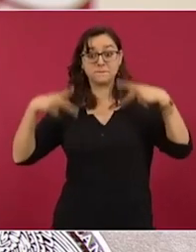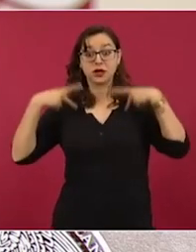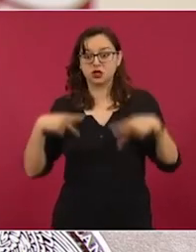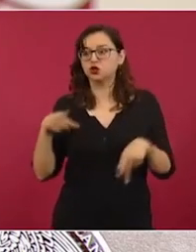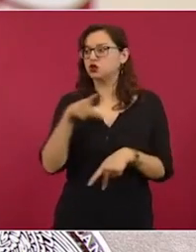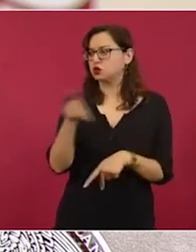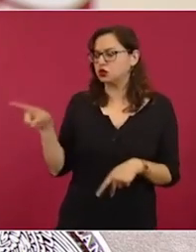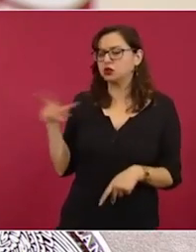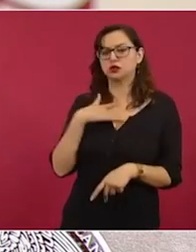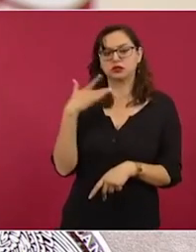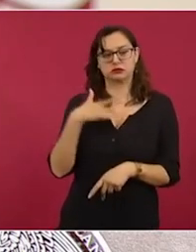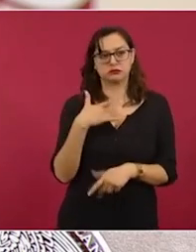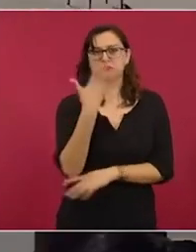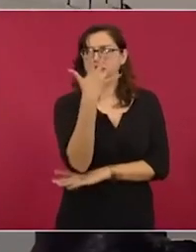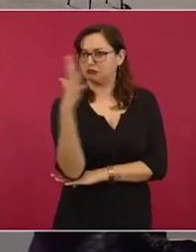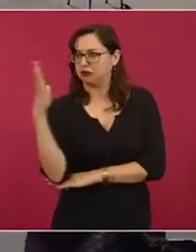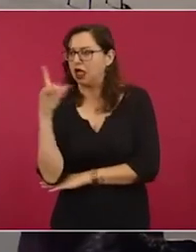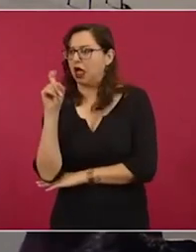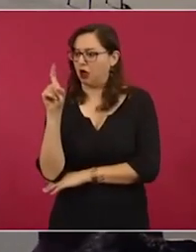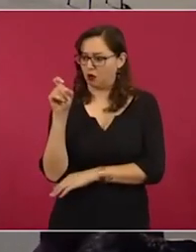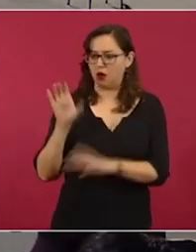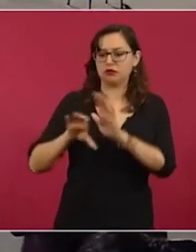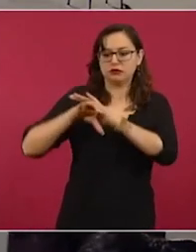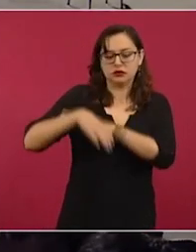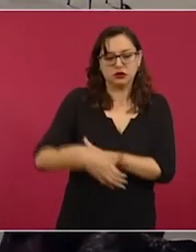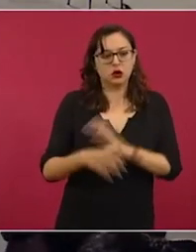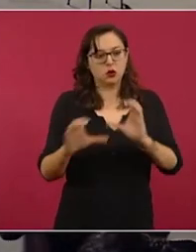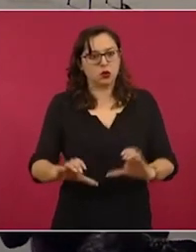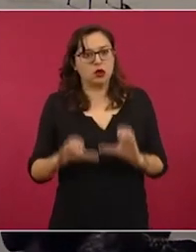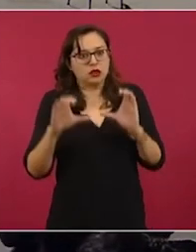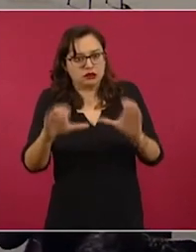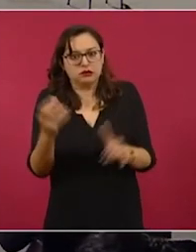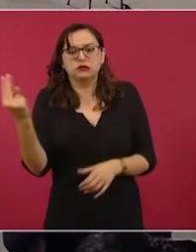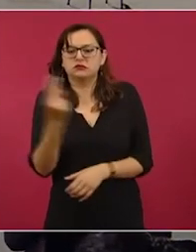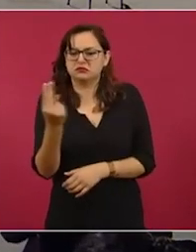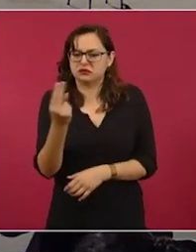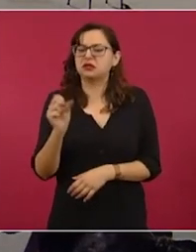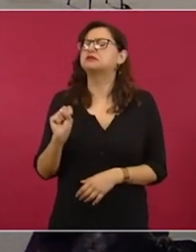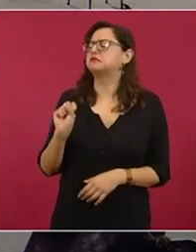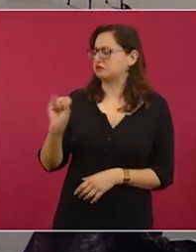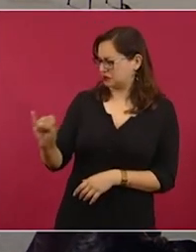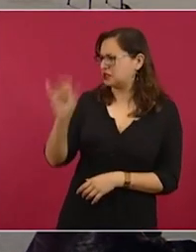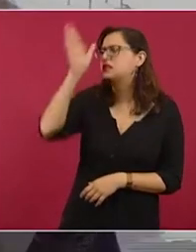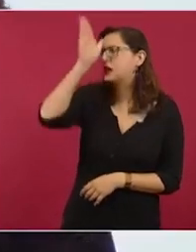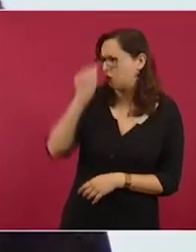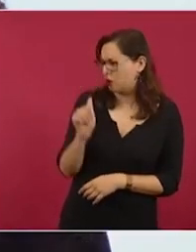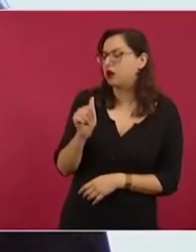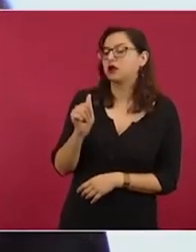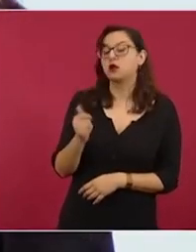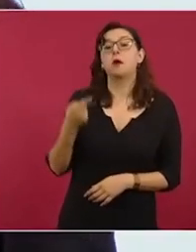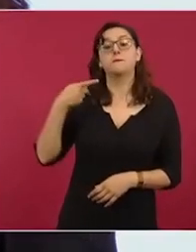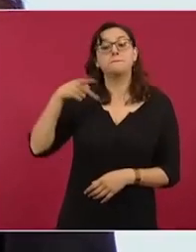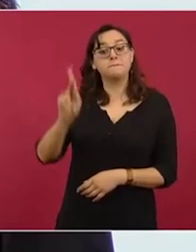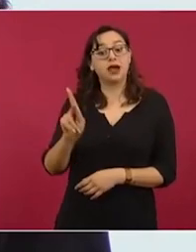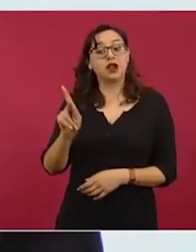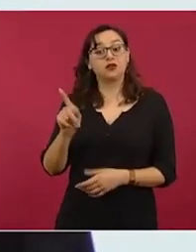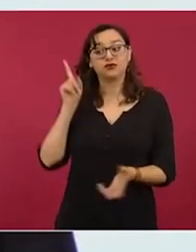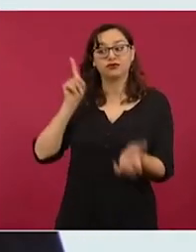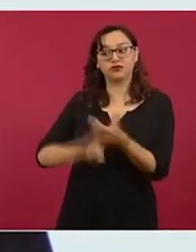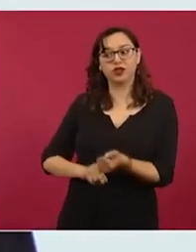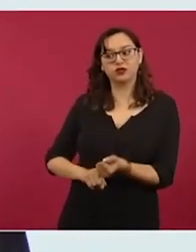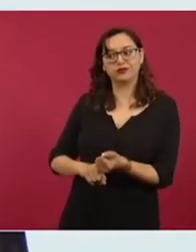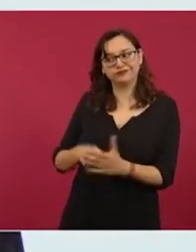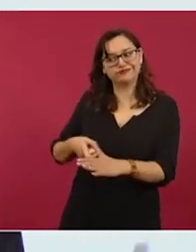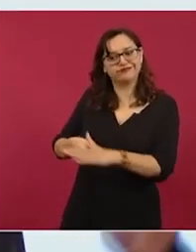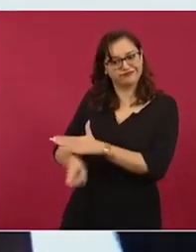selva y el agua subterránea. Aunque la iniciativa está impulsada por intereses económicos y también políticos.